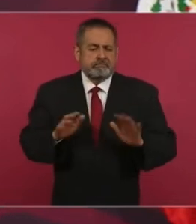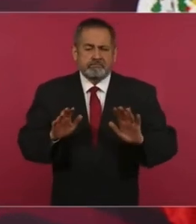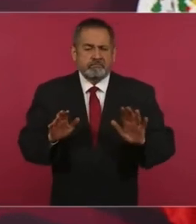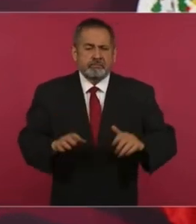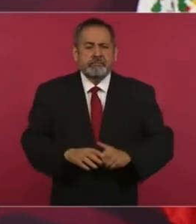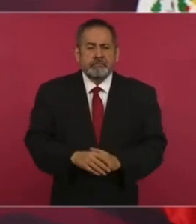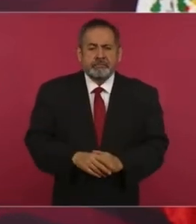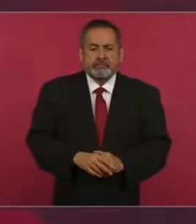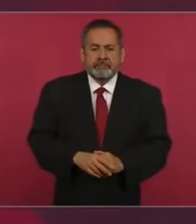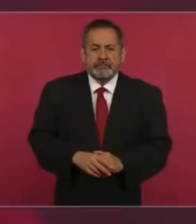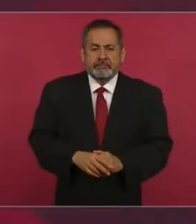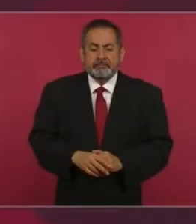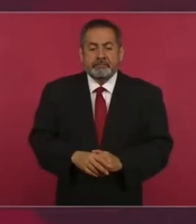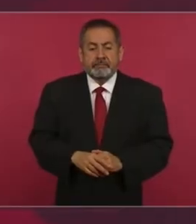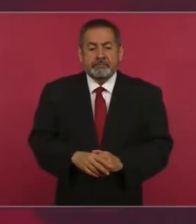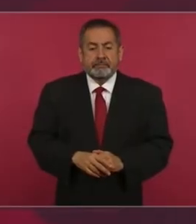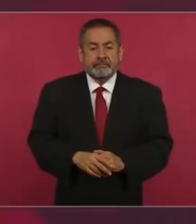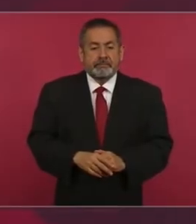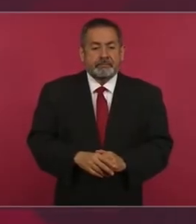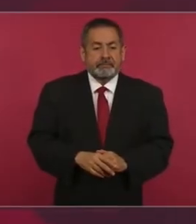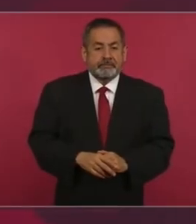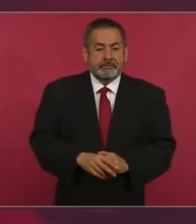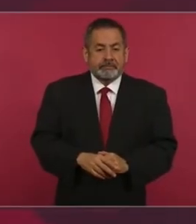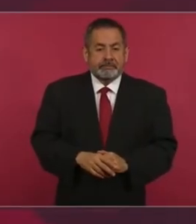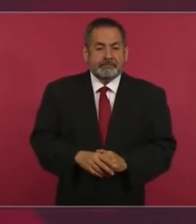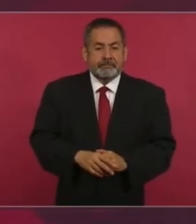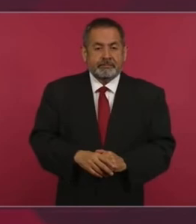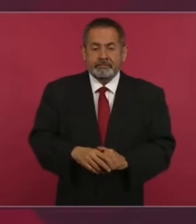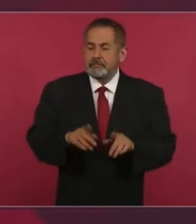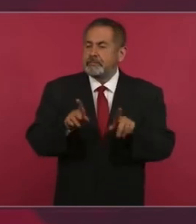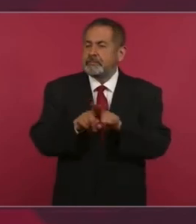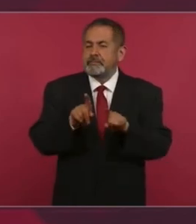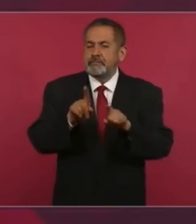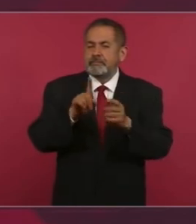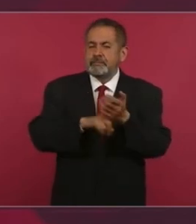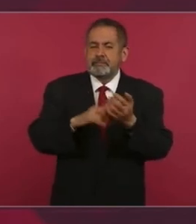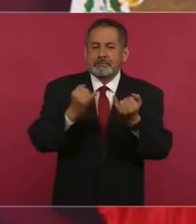sí que va a ser como